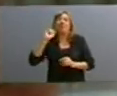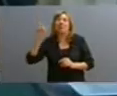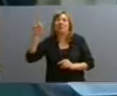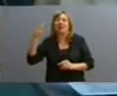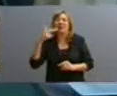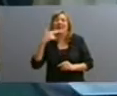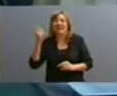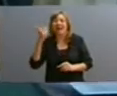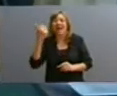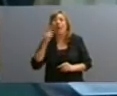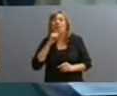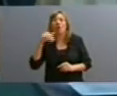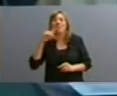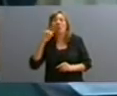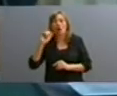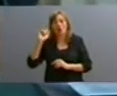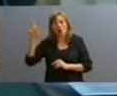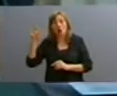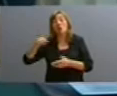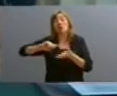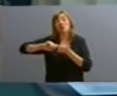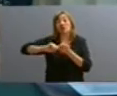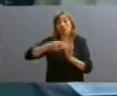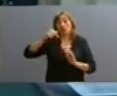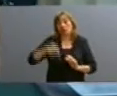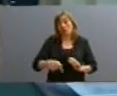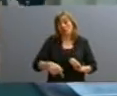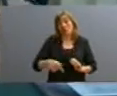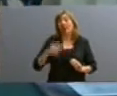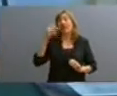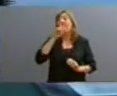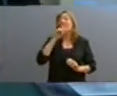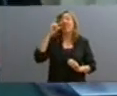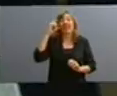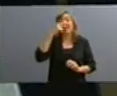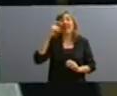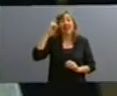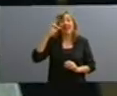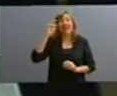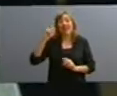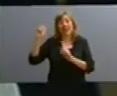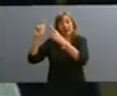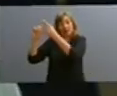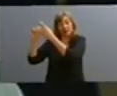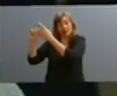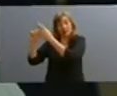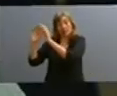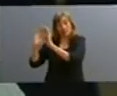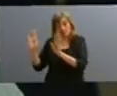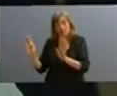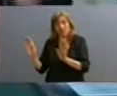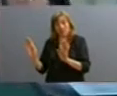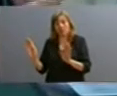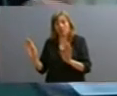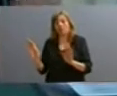la impresa INVAP y con el Centro de Investigaciones Nucleares de Terán. Tengamos en cuenta que a esta altura